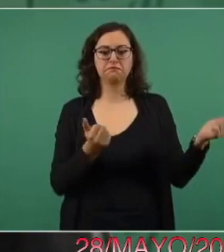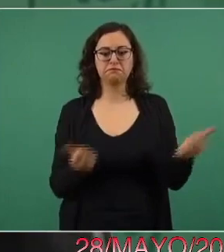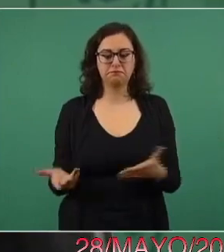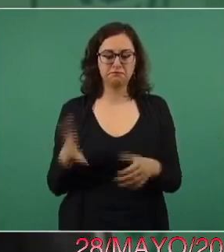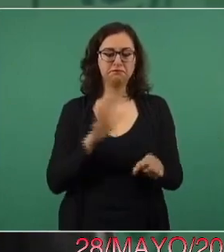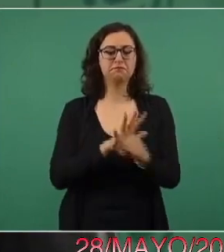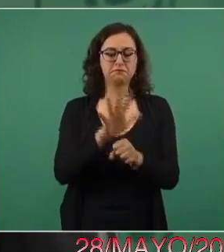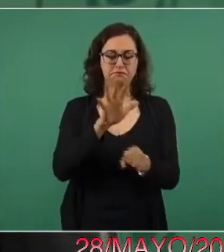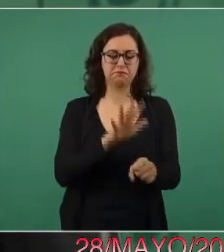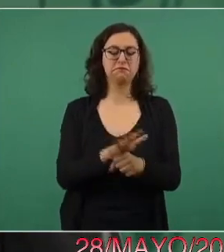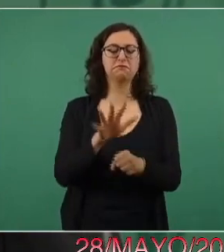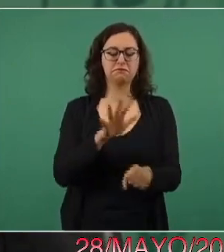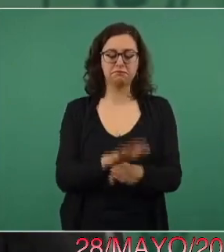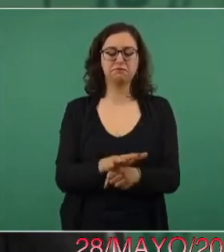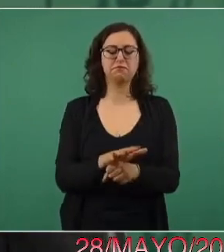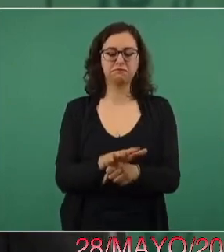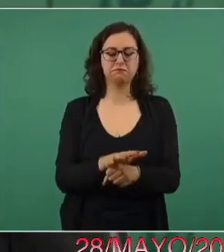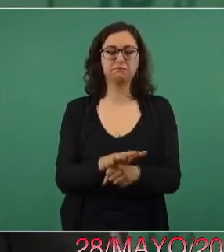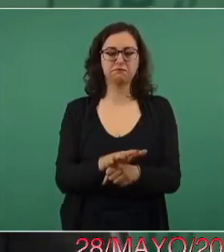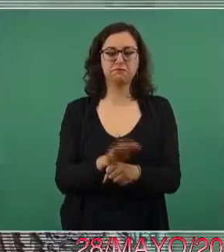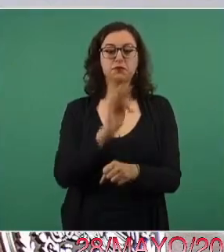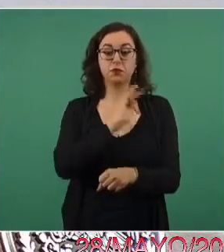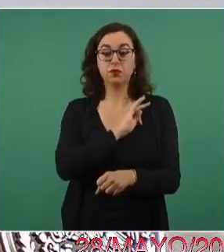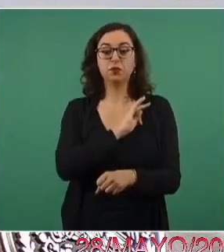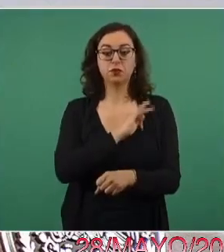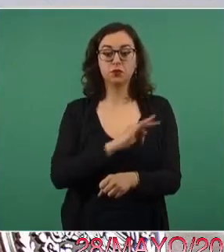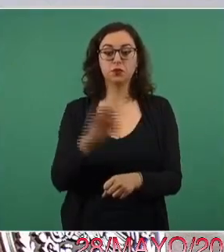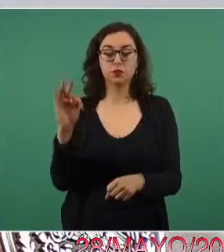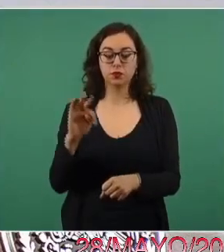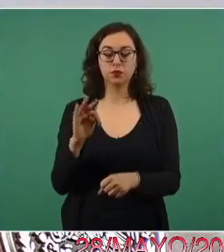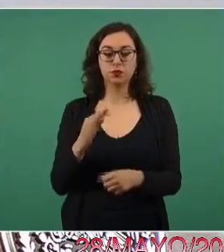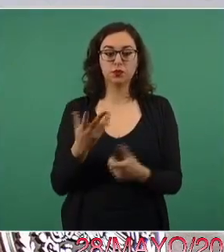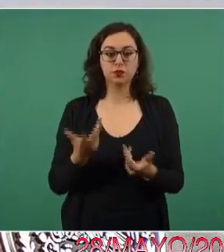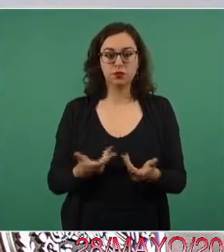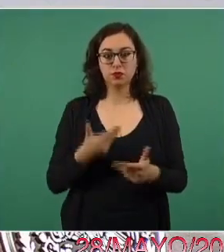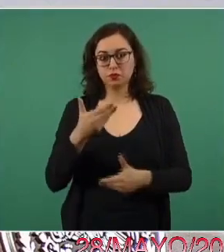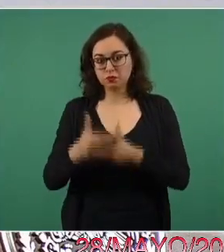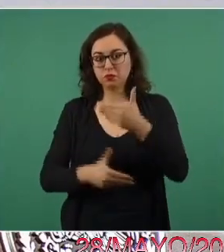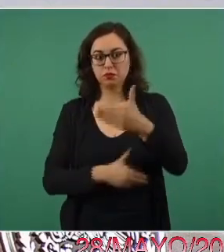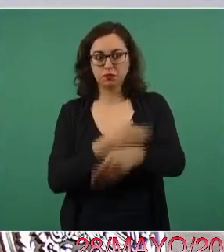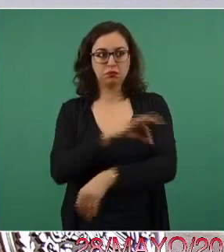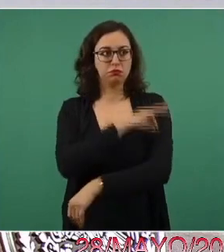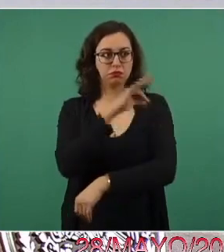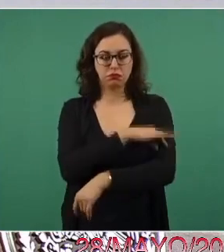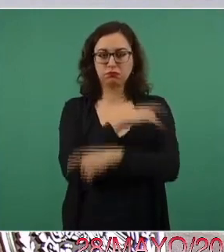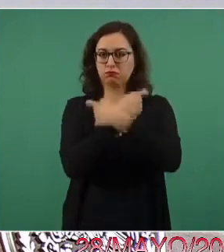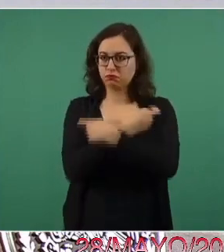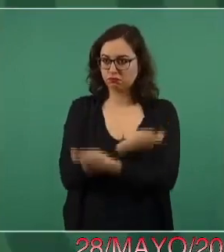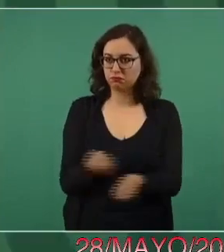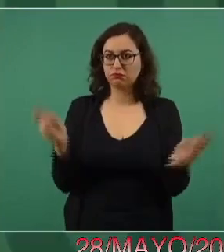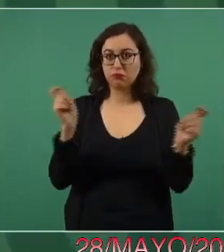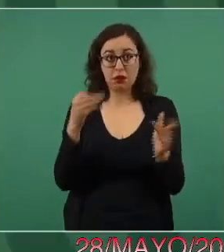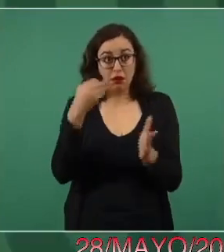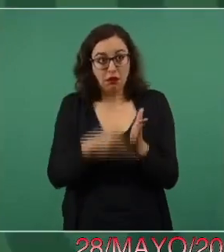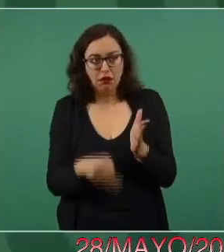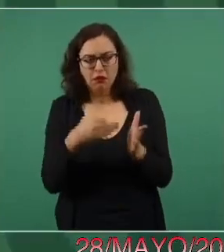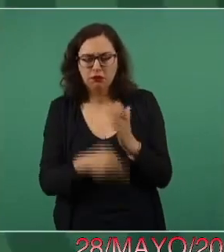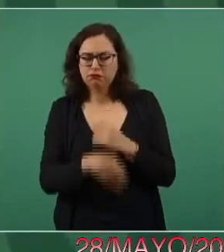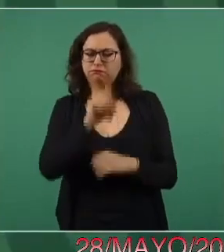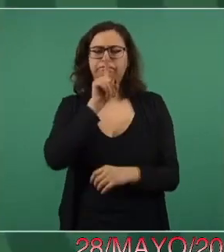suficiente para que no falten las vacunas. Vamos a